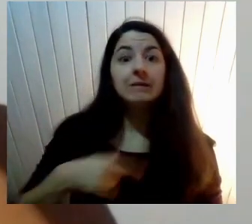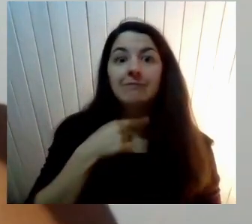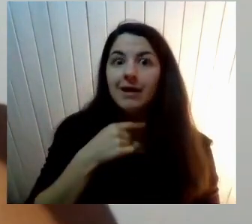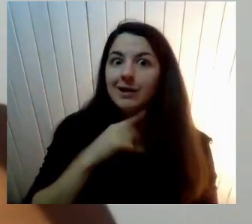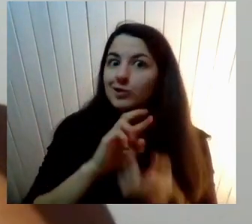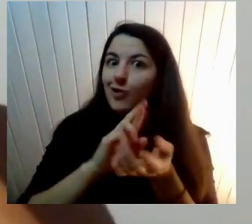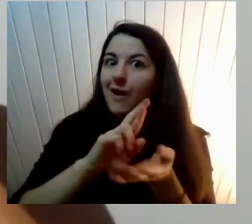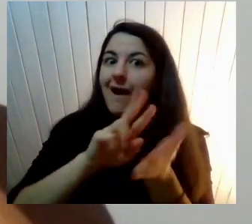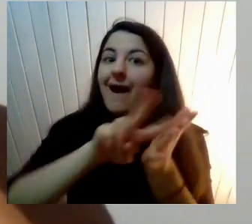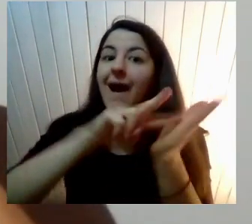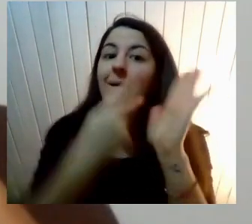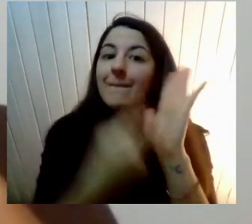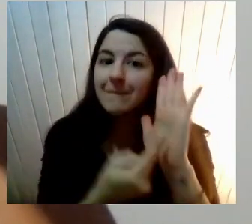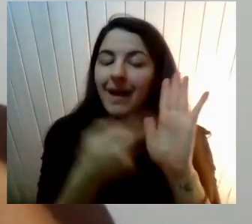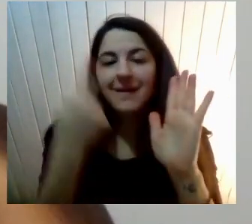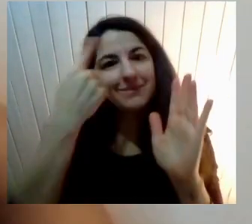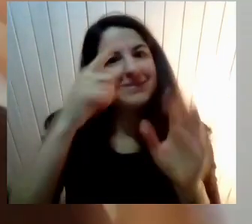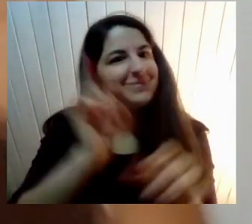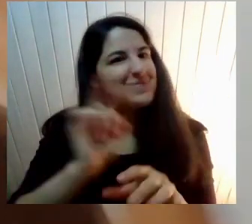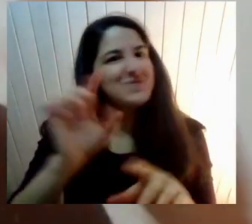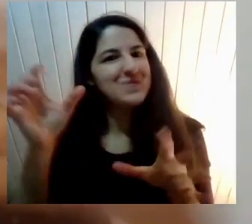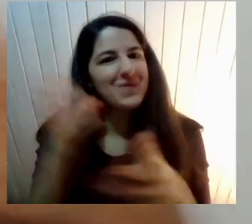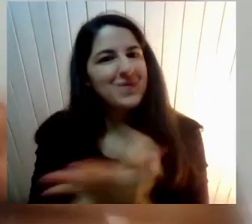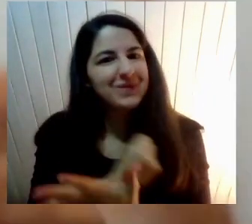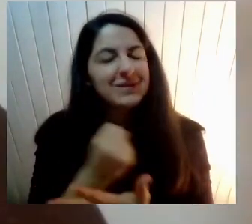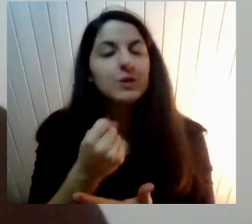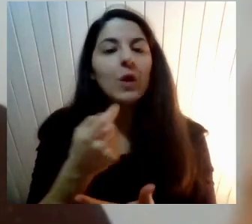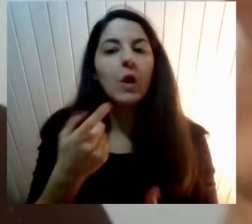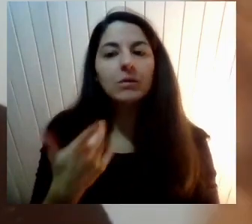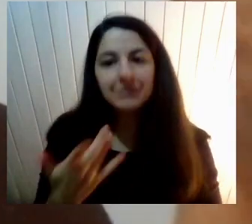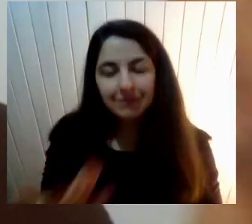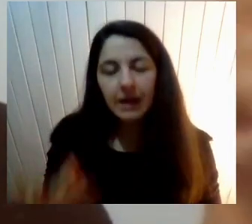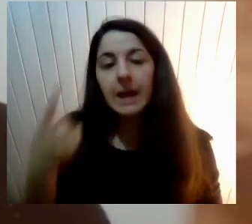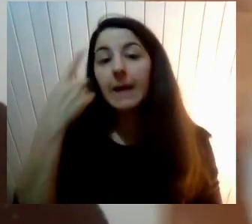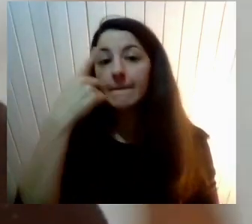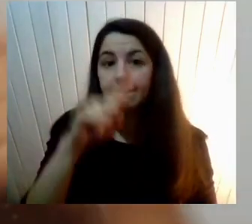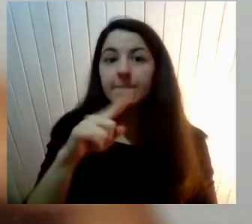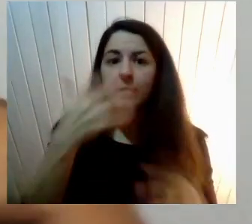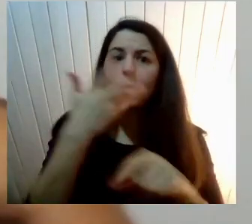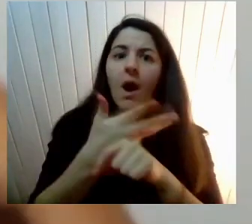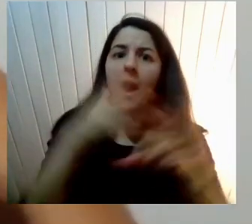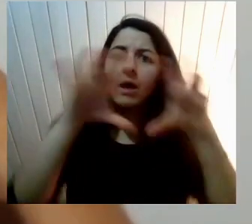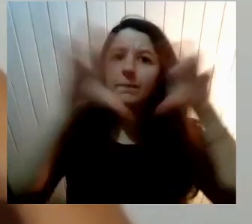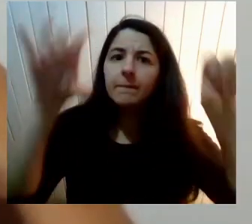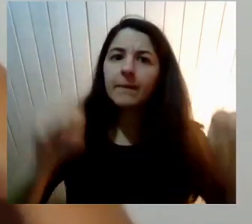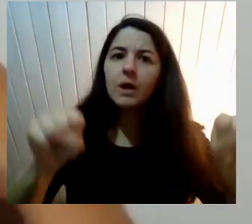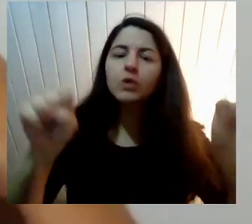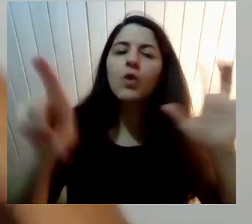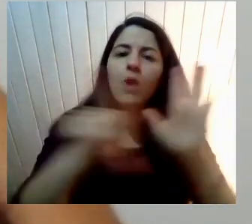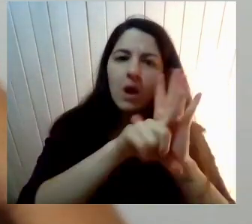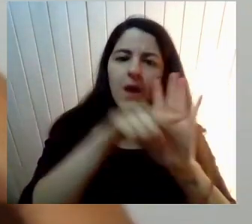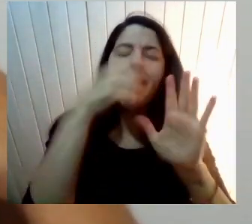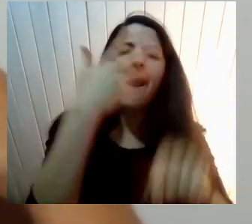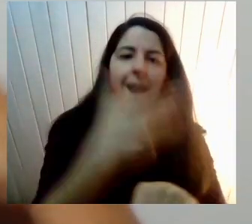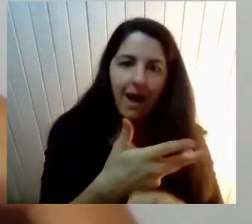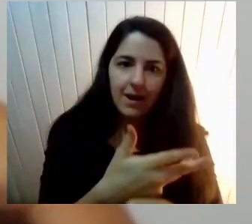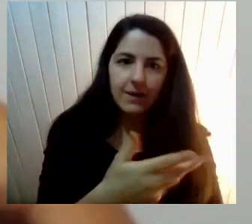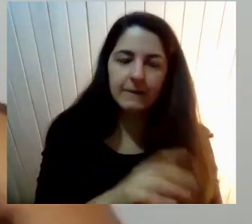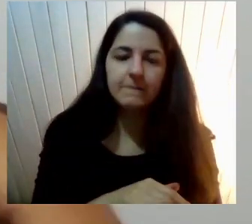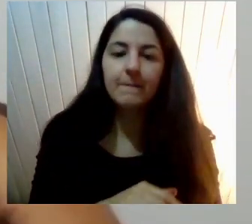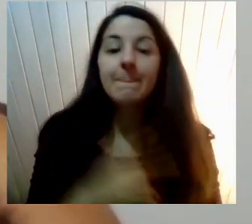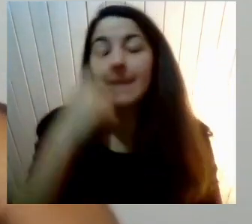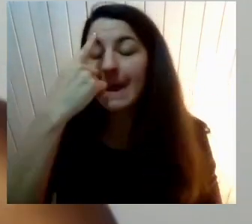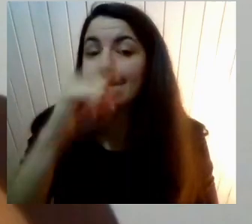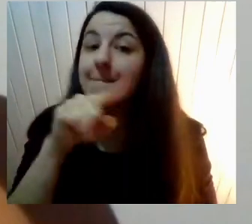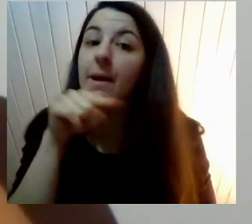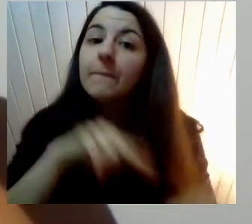Todas las leyes Se quedan un poco cortas Pero de que hay Un marco regulatorio Existe Digamos Lo que pasa Que también Esto se ve cruzado Con otra cuestión Que les